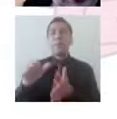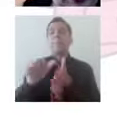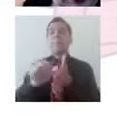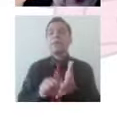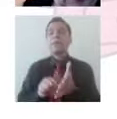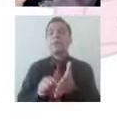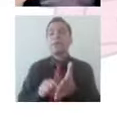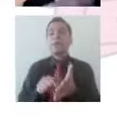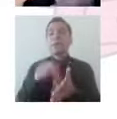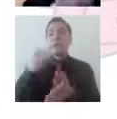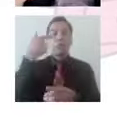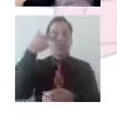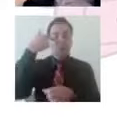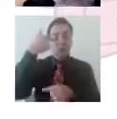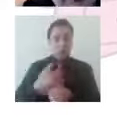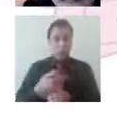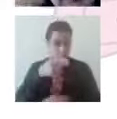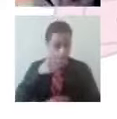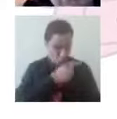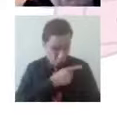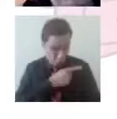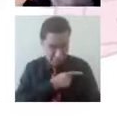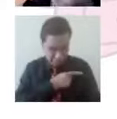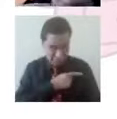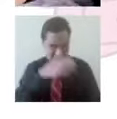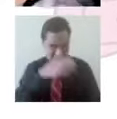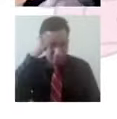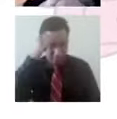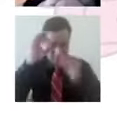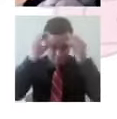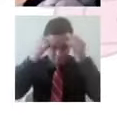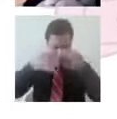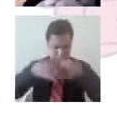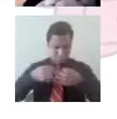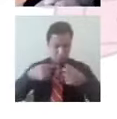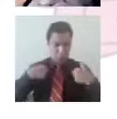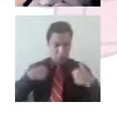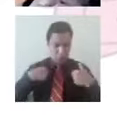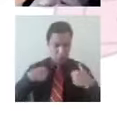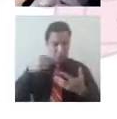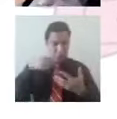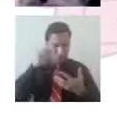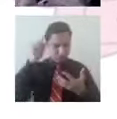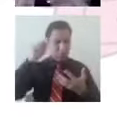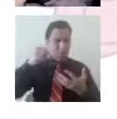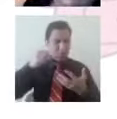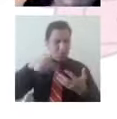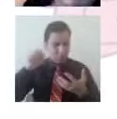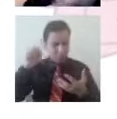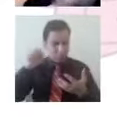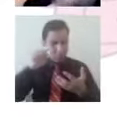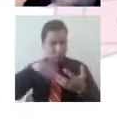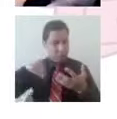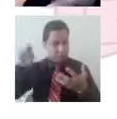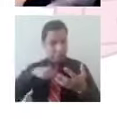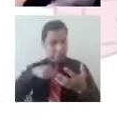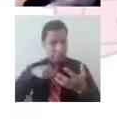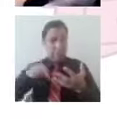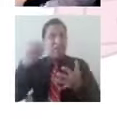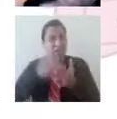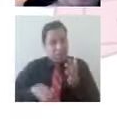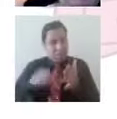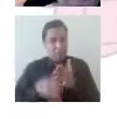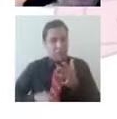¿sí? Y es un proceso temporal. Eso es algo muy importante que tenemos que estar checando. Esta gran institución nos